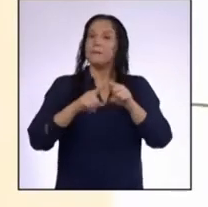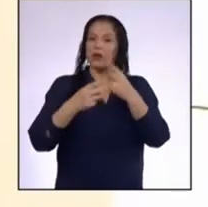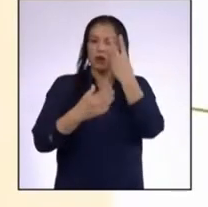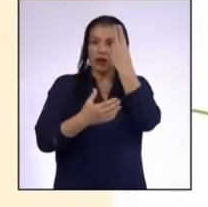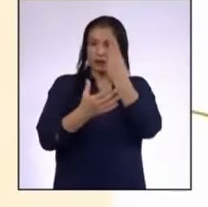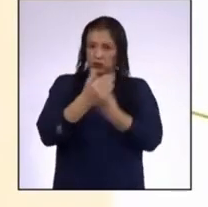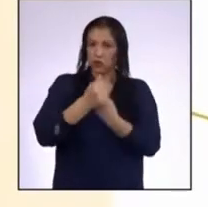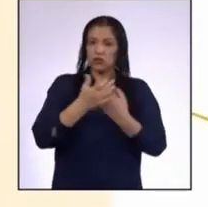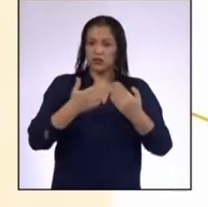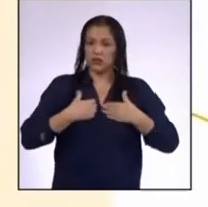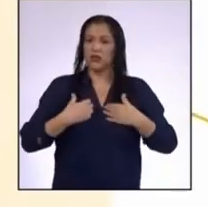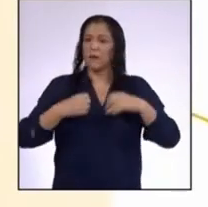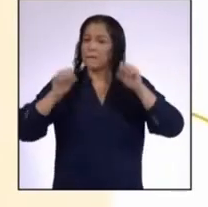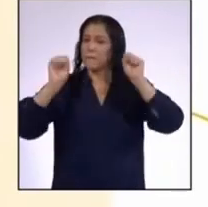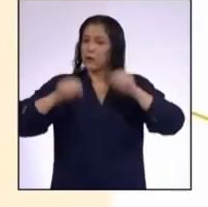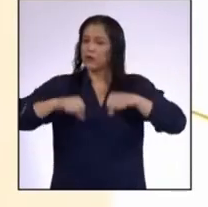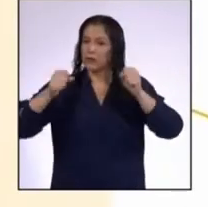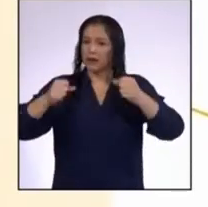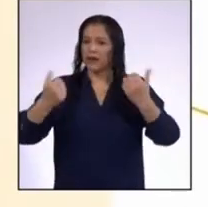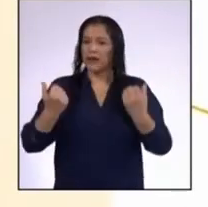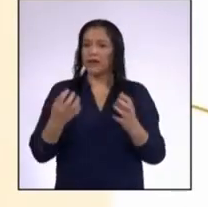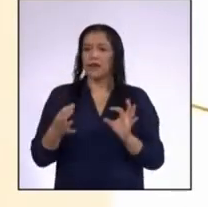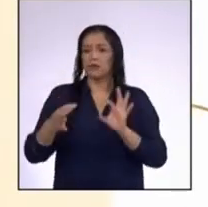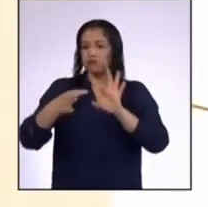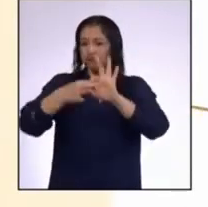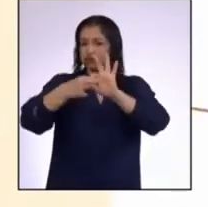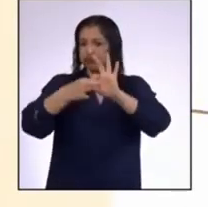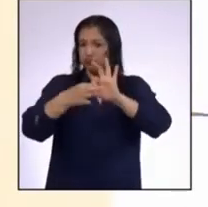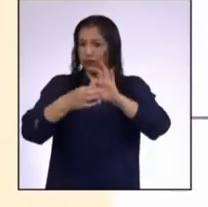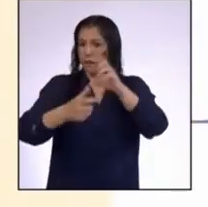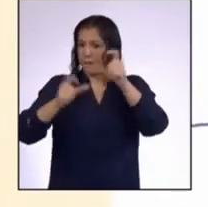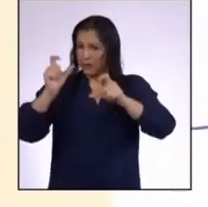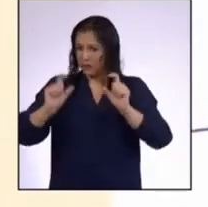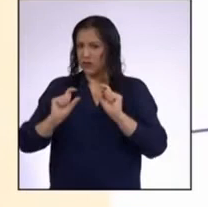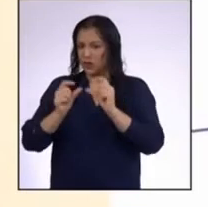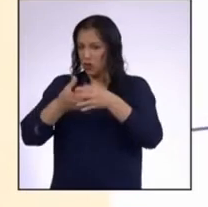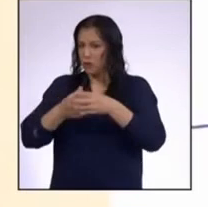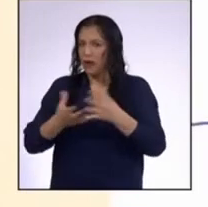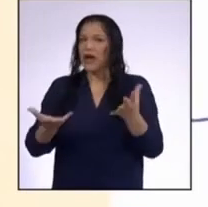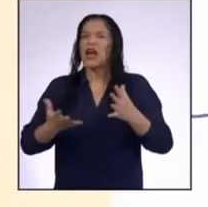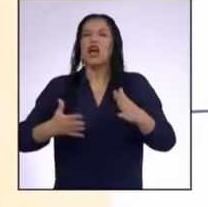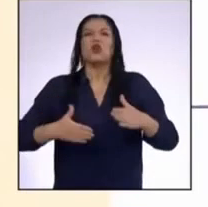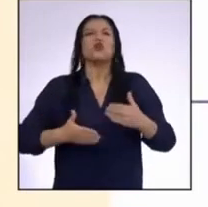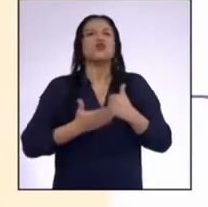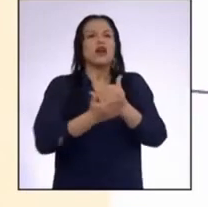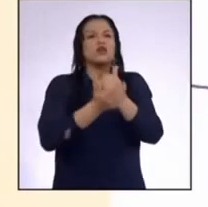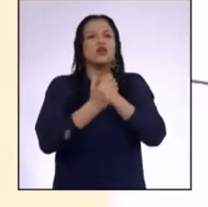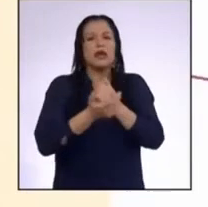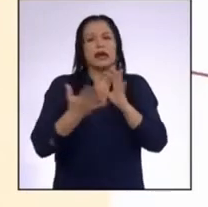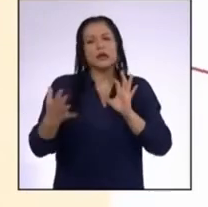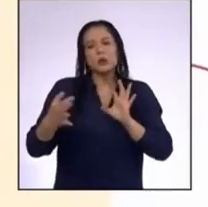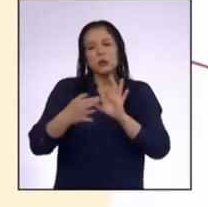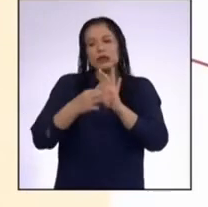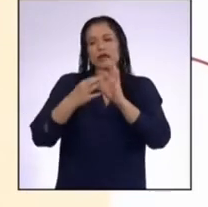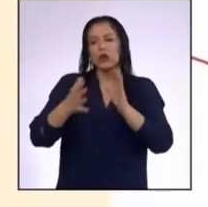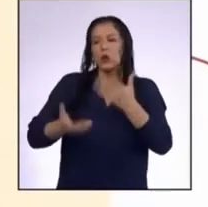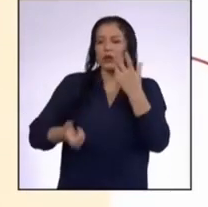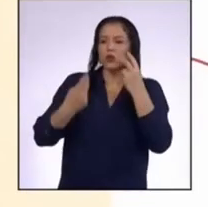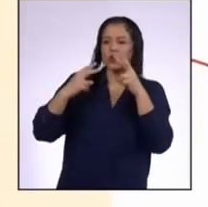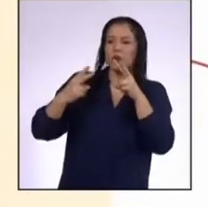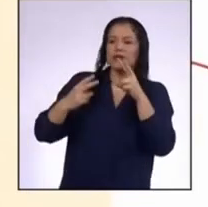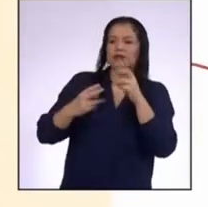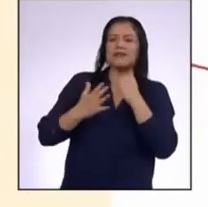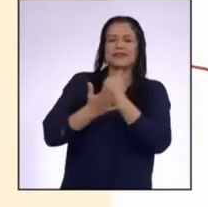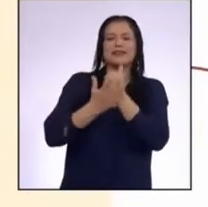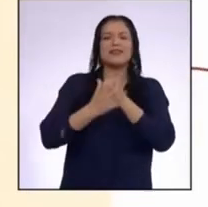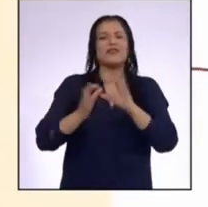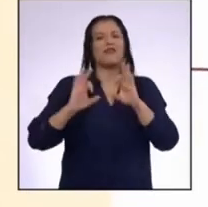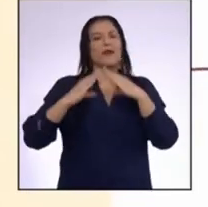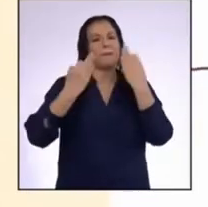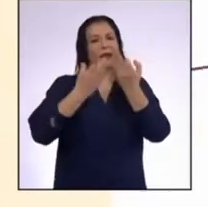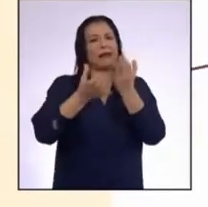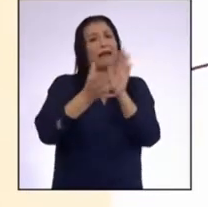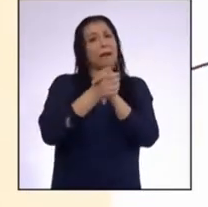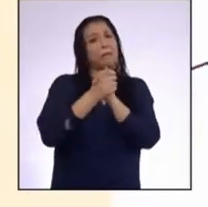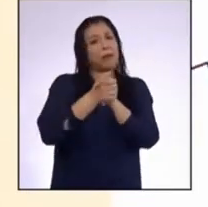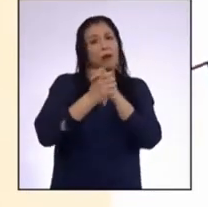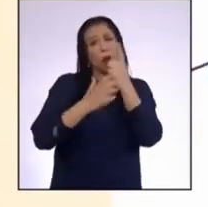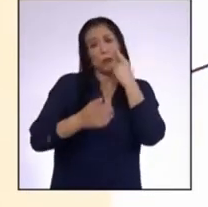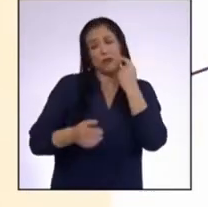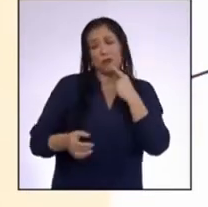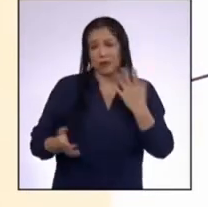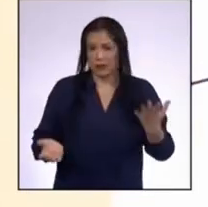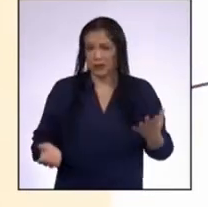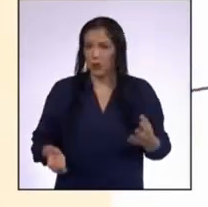dos tienen la capacidad de unirlos como grupo Es decir, nos cohesionan como familia con las amigas y amigos ¡Qué interesante!